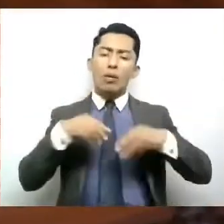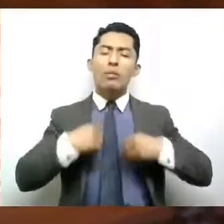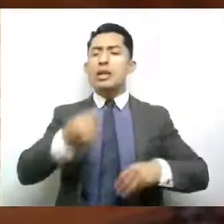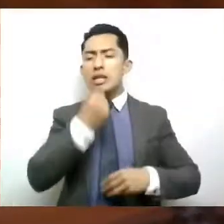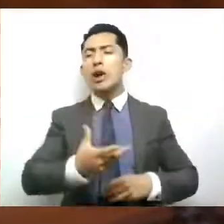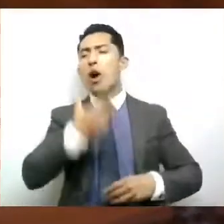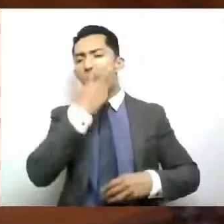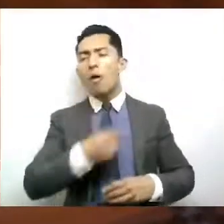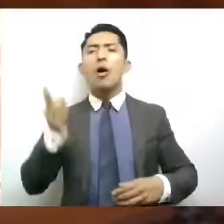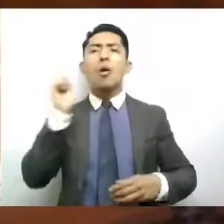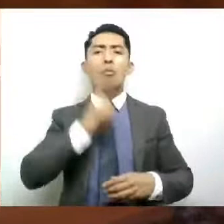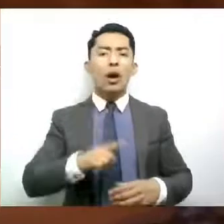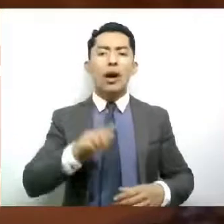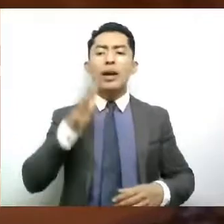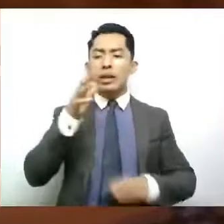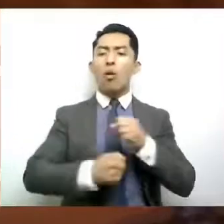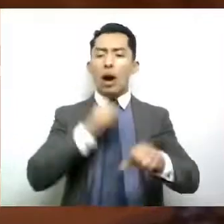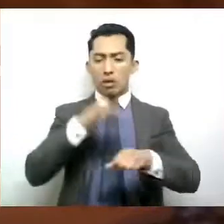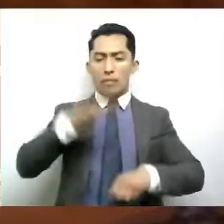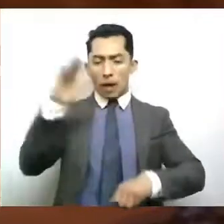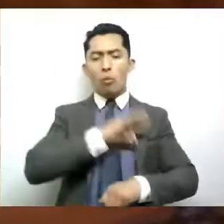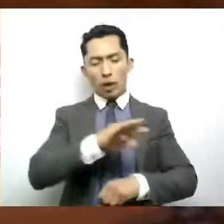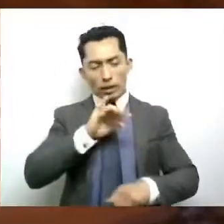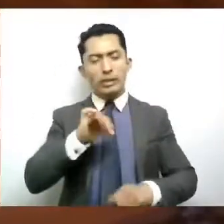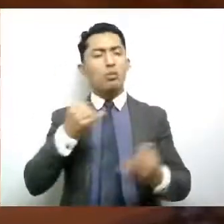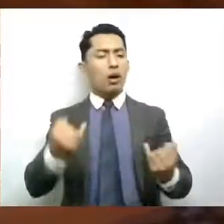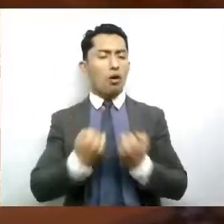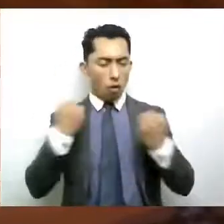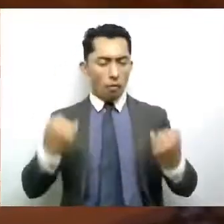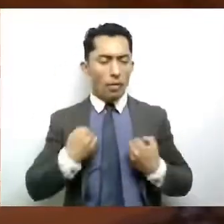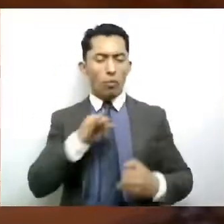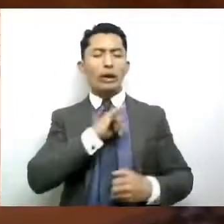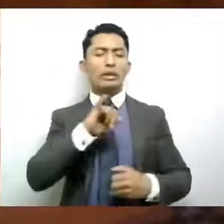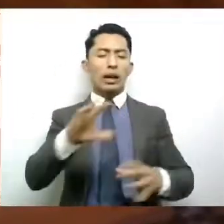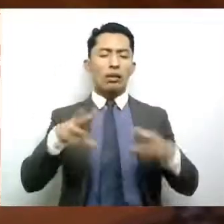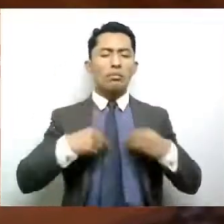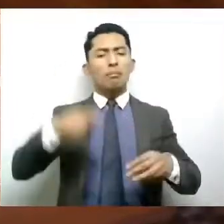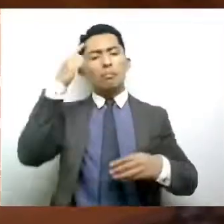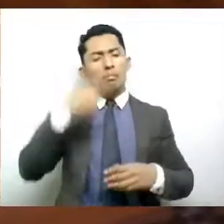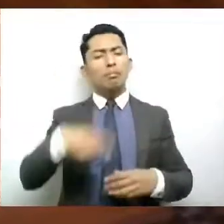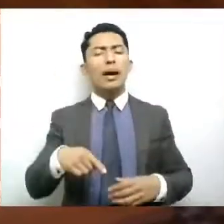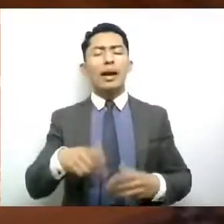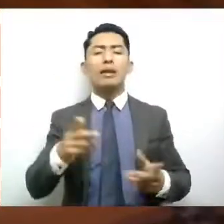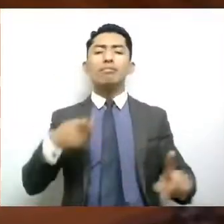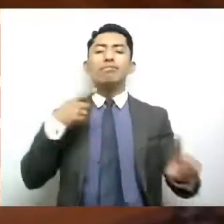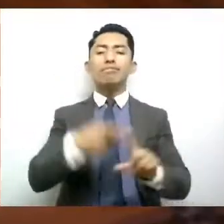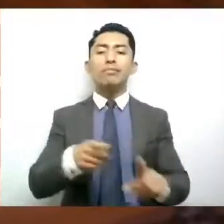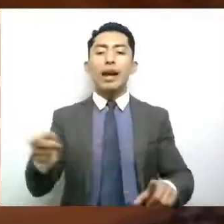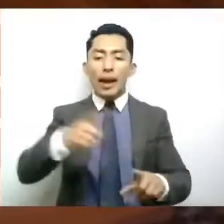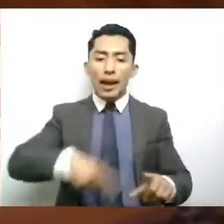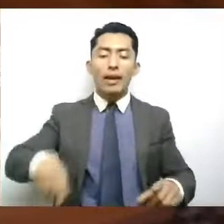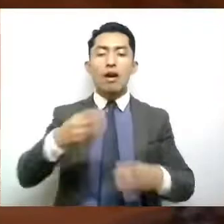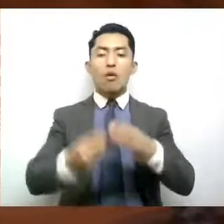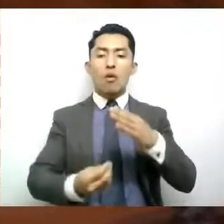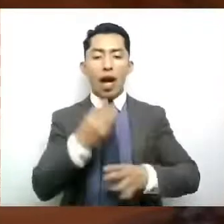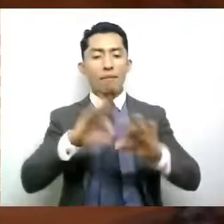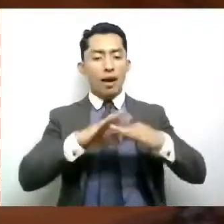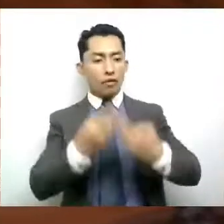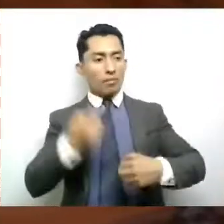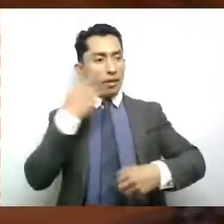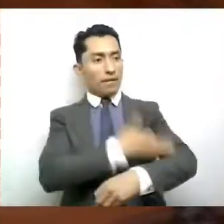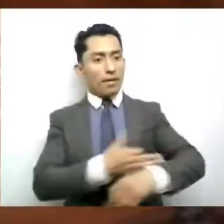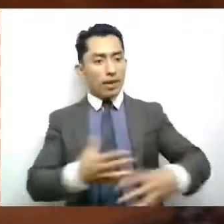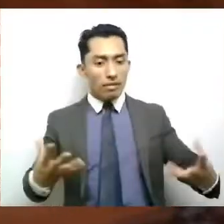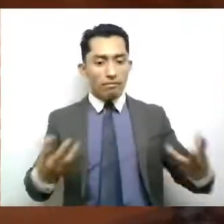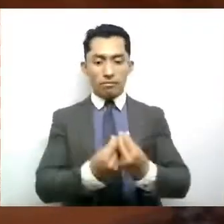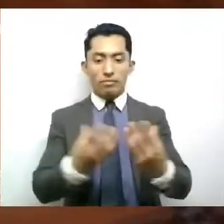mayores de 5 años y adolescentes, con el objetivo de propiciar la formación de nuevos núcleos familiares, también